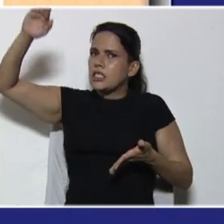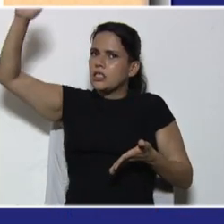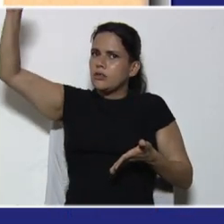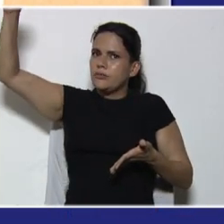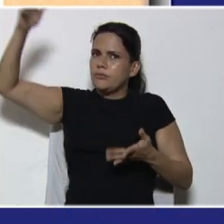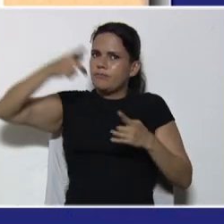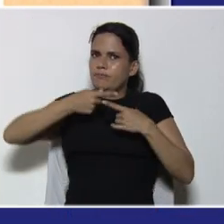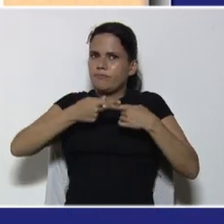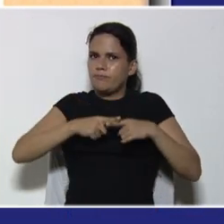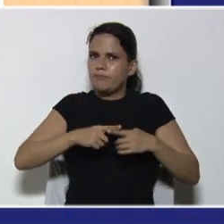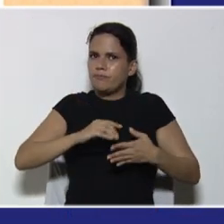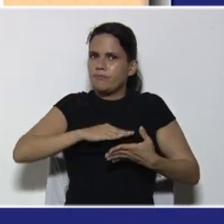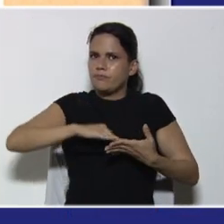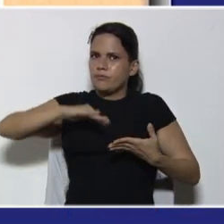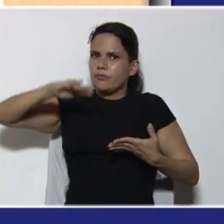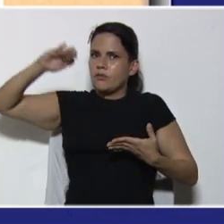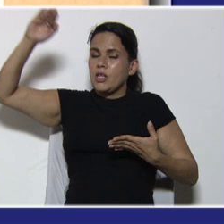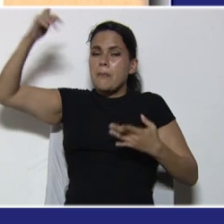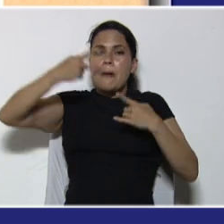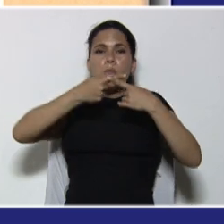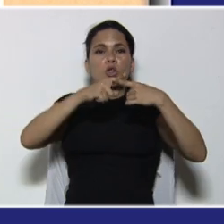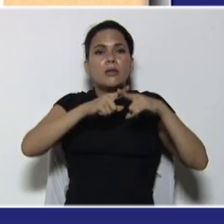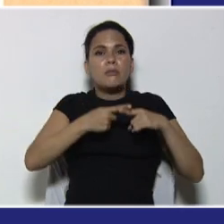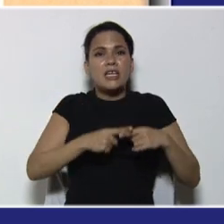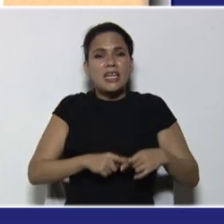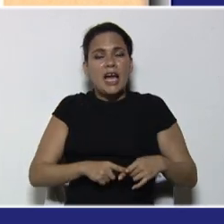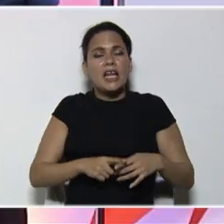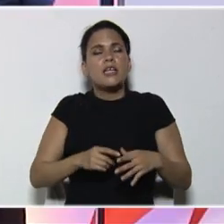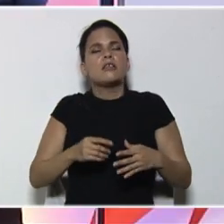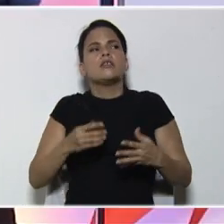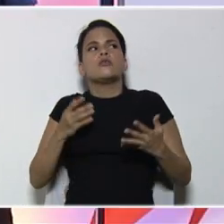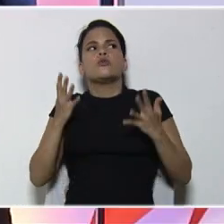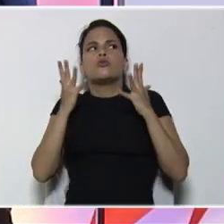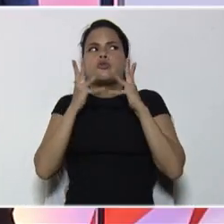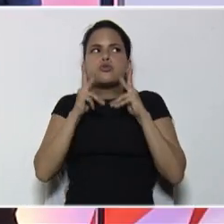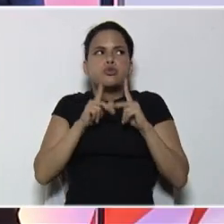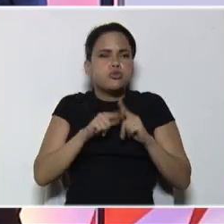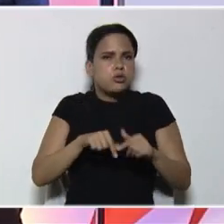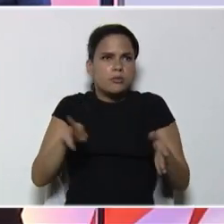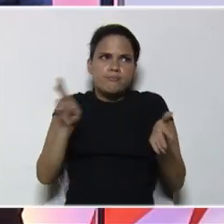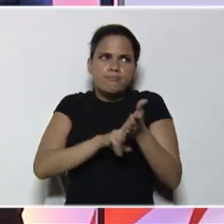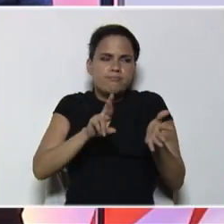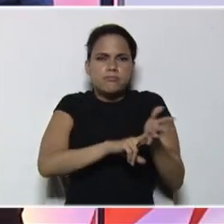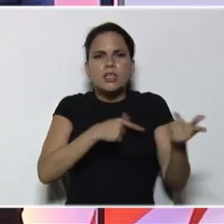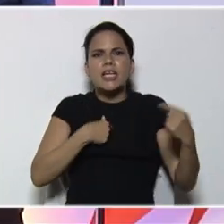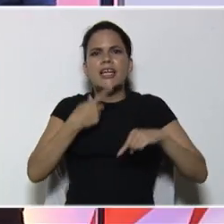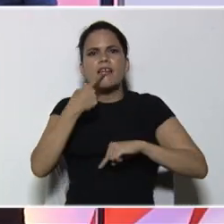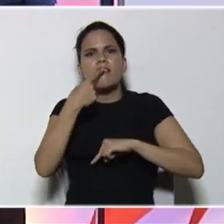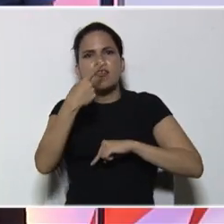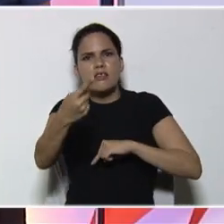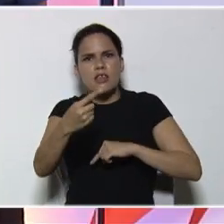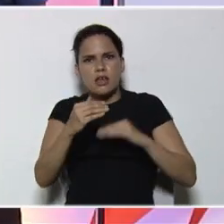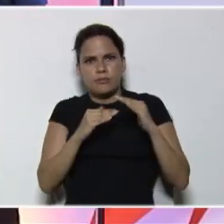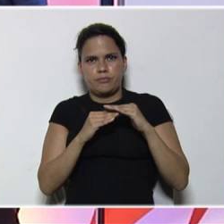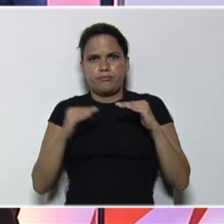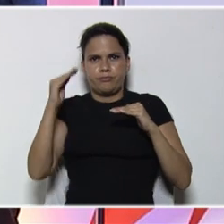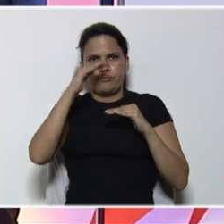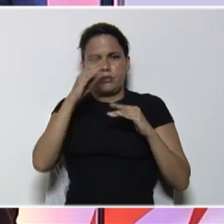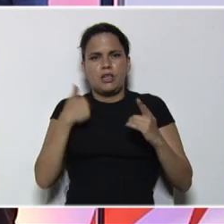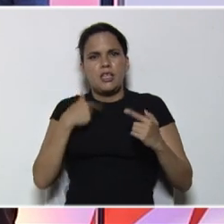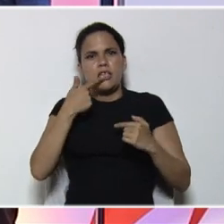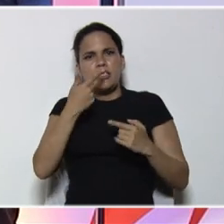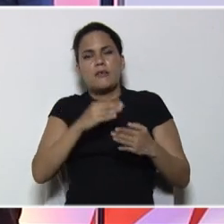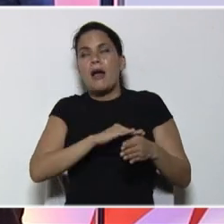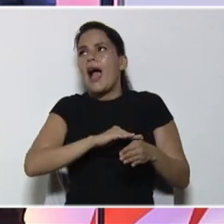exponente, va a multiplicar, las bases, tantas veces, indica el exponente, de allí, el nombre, de función exponencial, es decir,